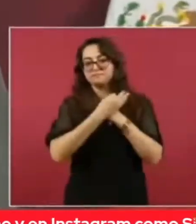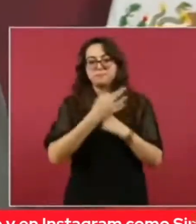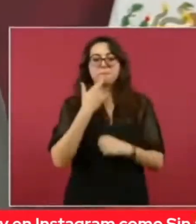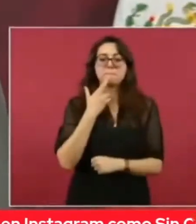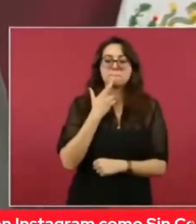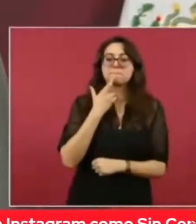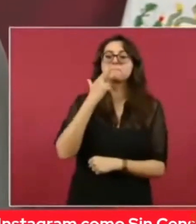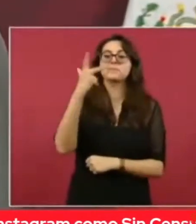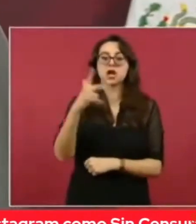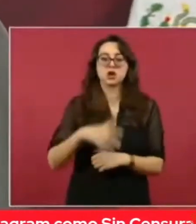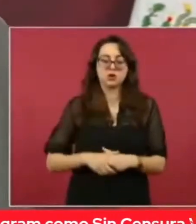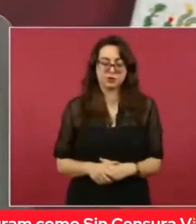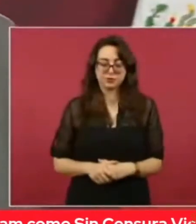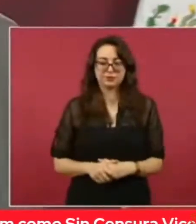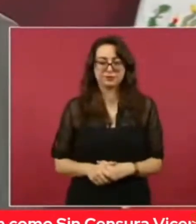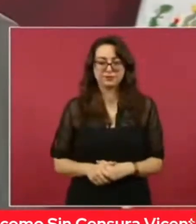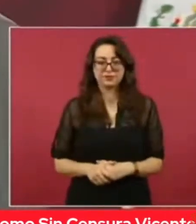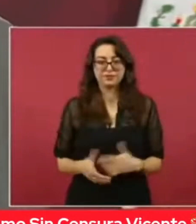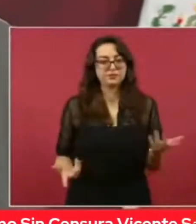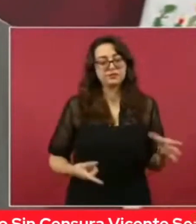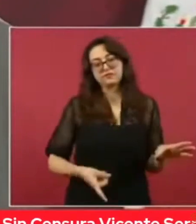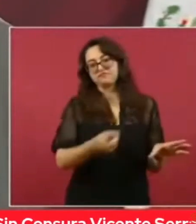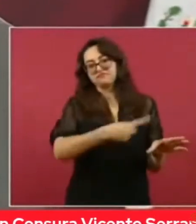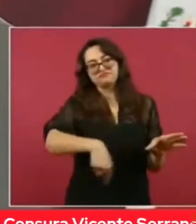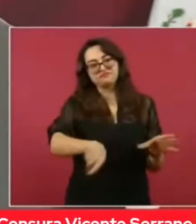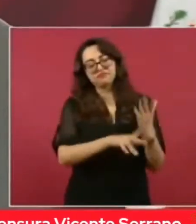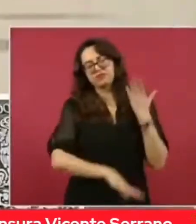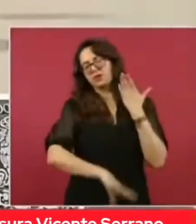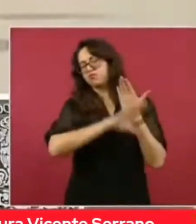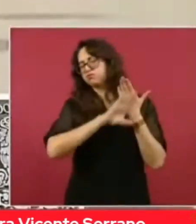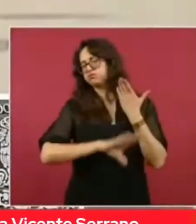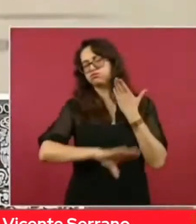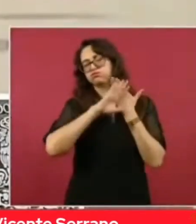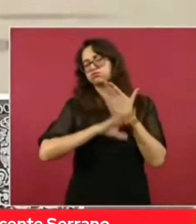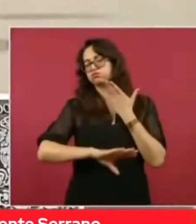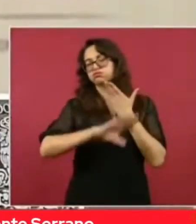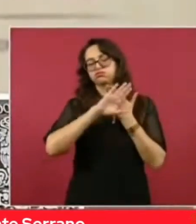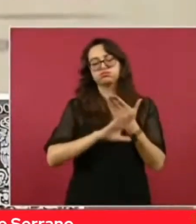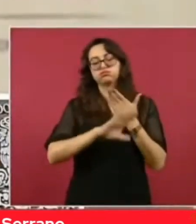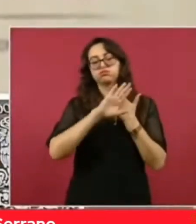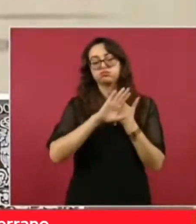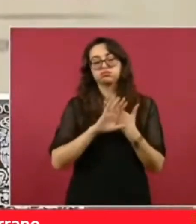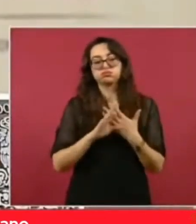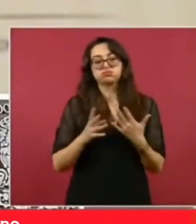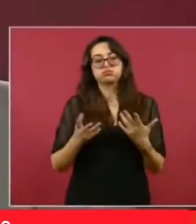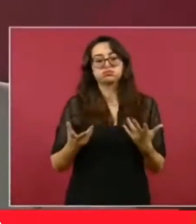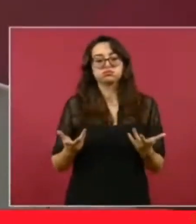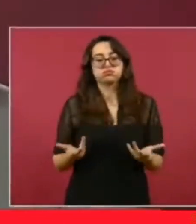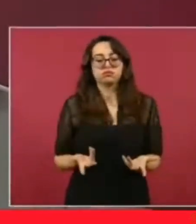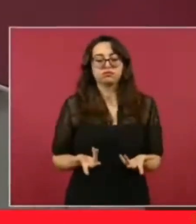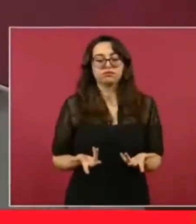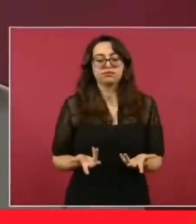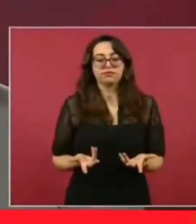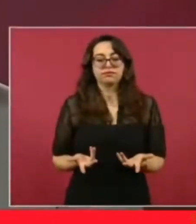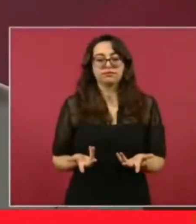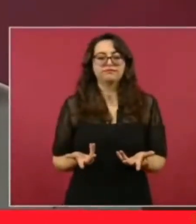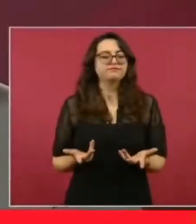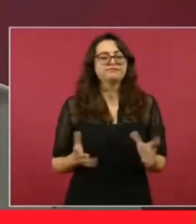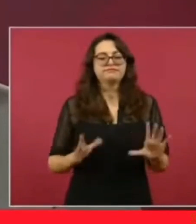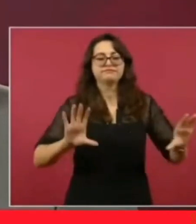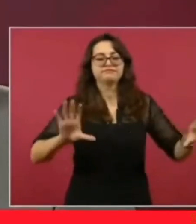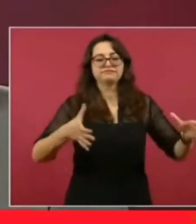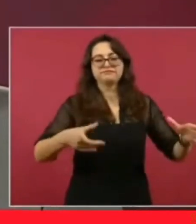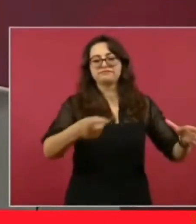adversarios. Por lo general es el bloque